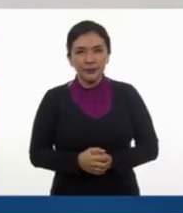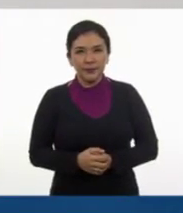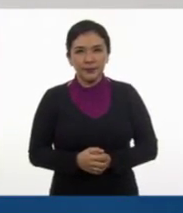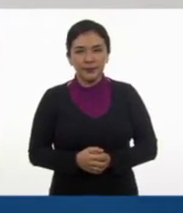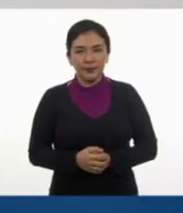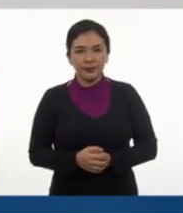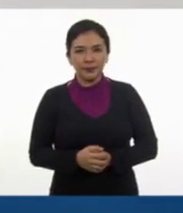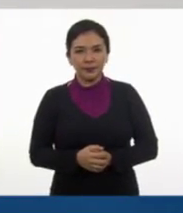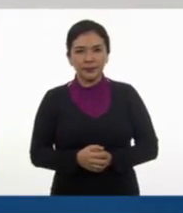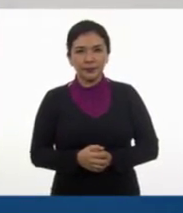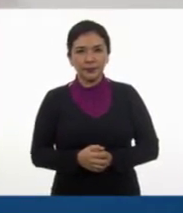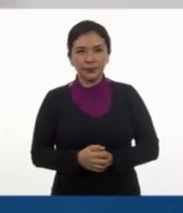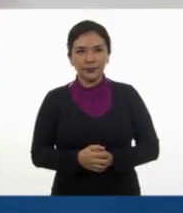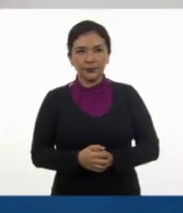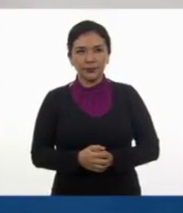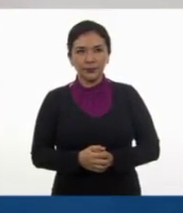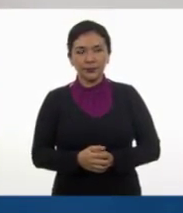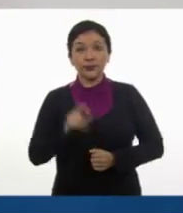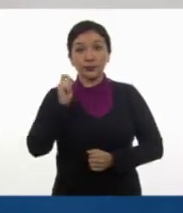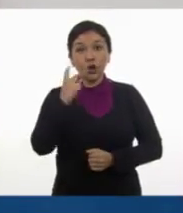Dos años más tarde.